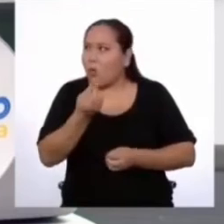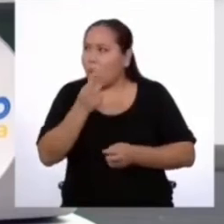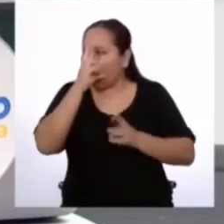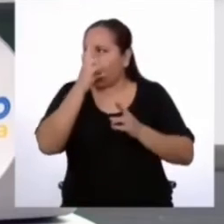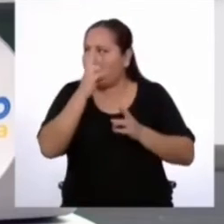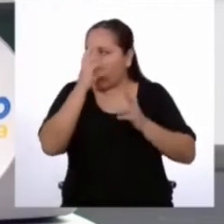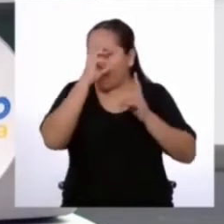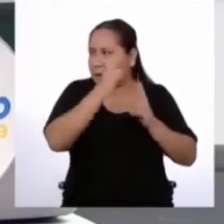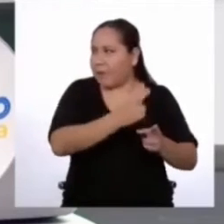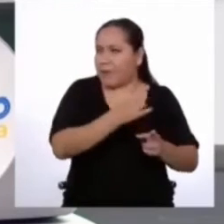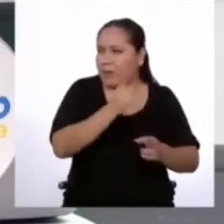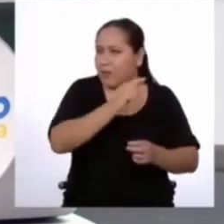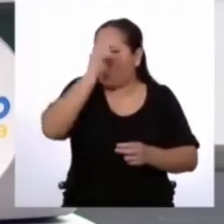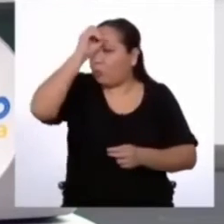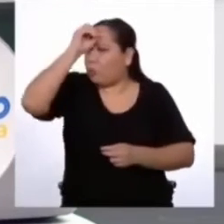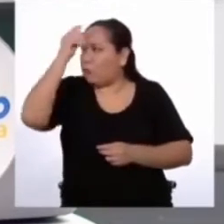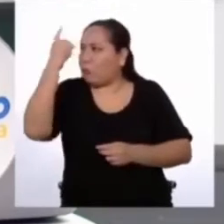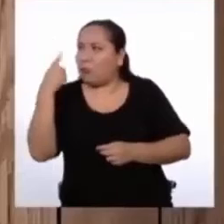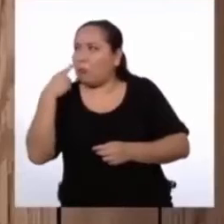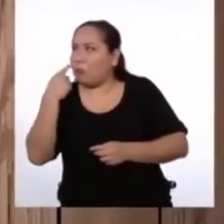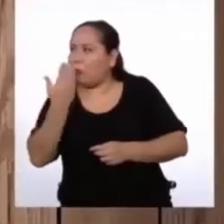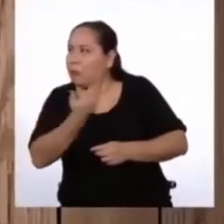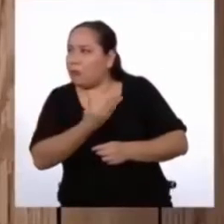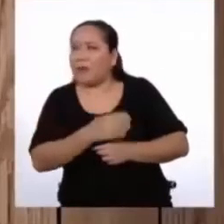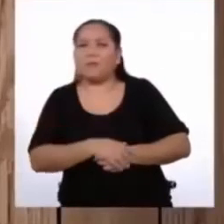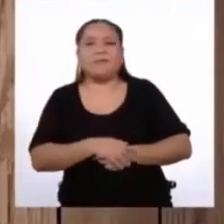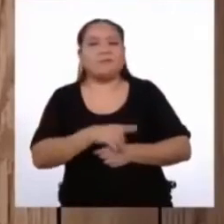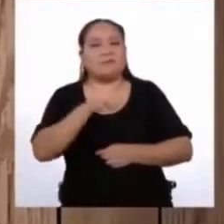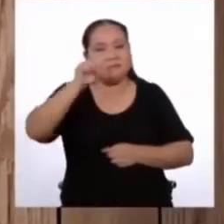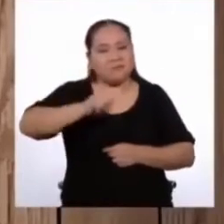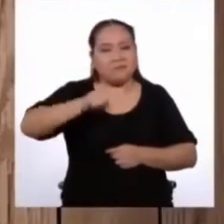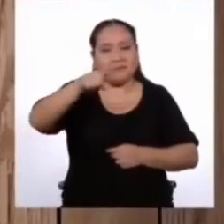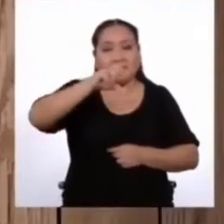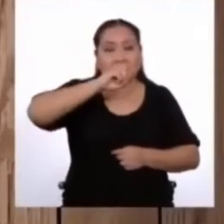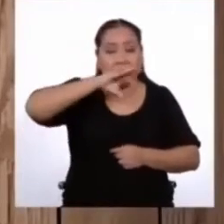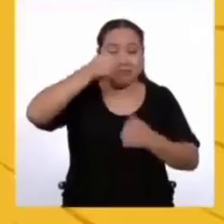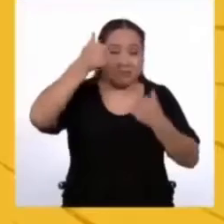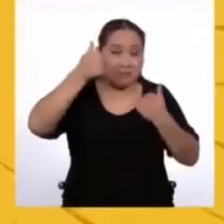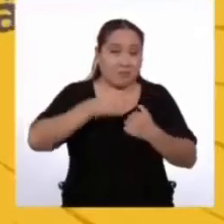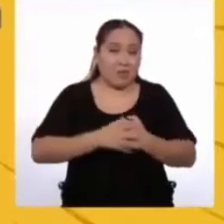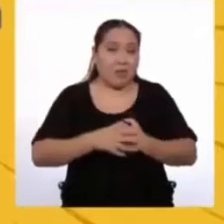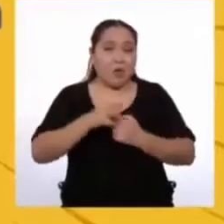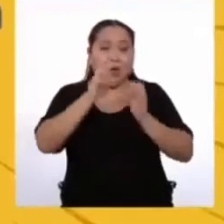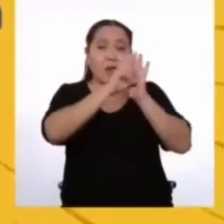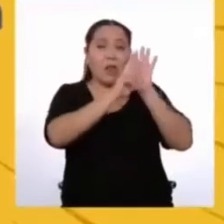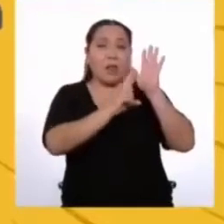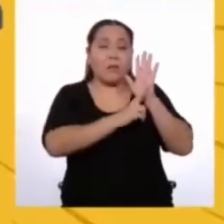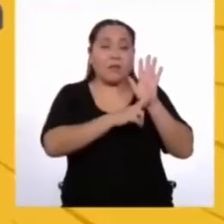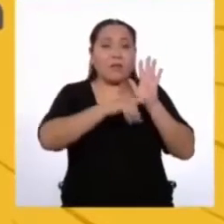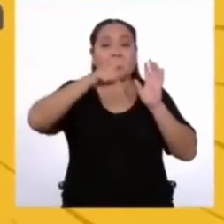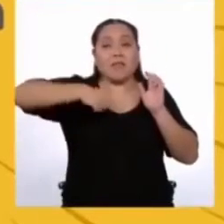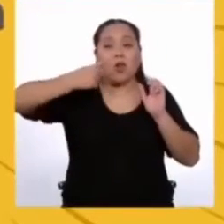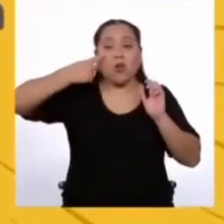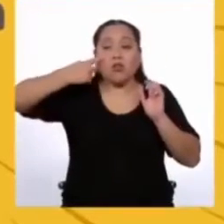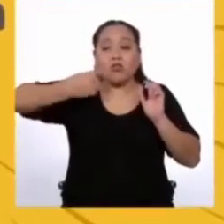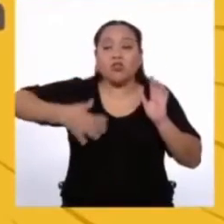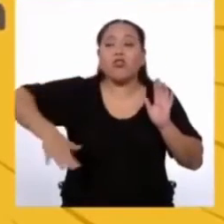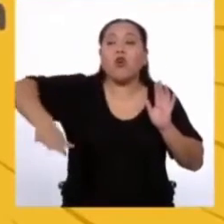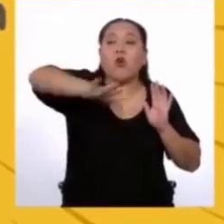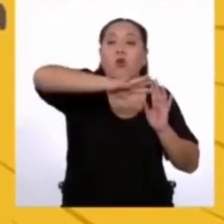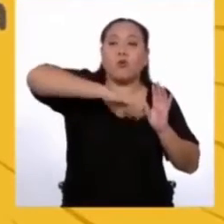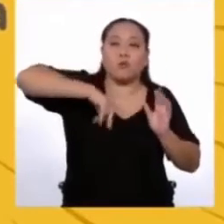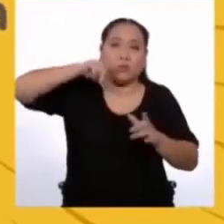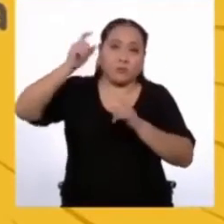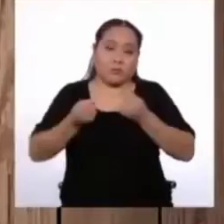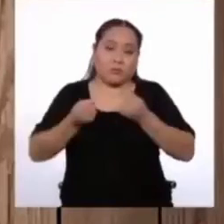a cumplir con algo que no sabían que tenían que hacer. Lo que dices está bien. Un reglamento tiene que ser conocido por todas las personas